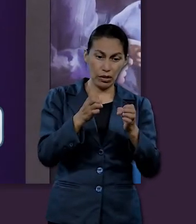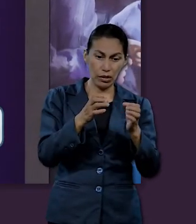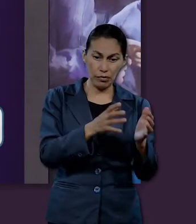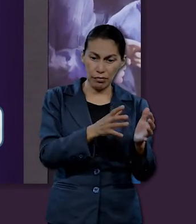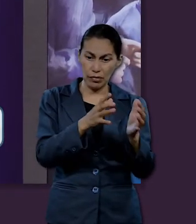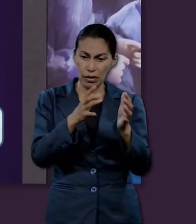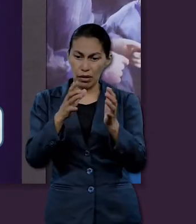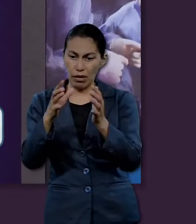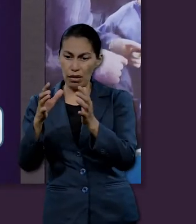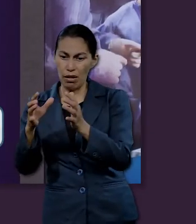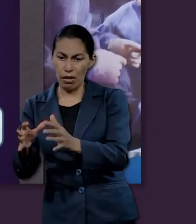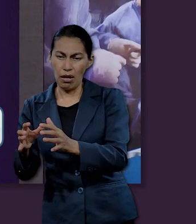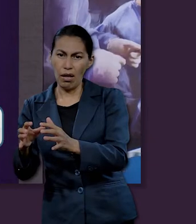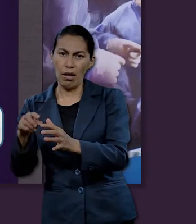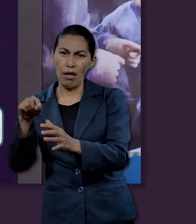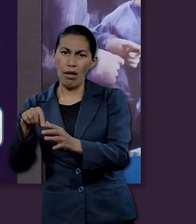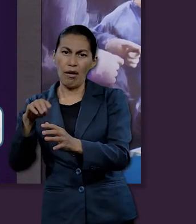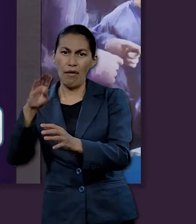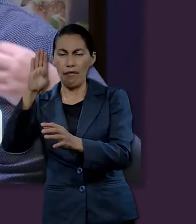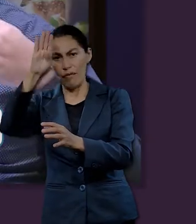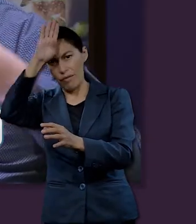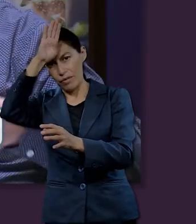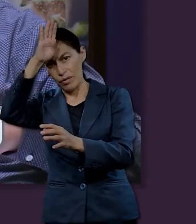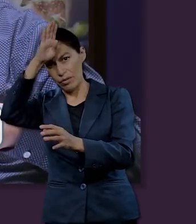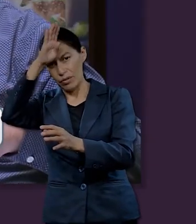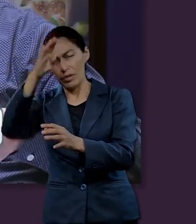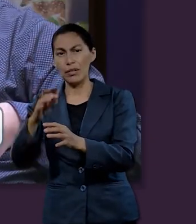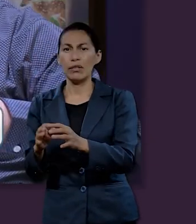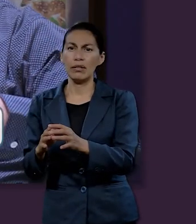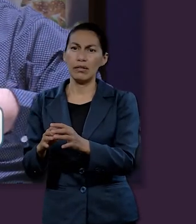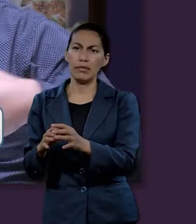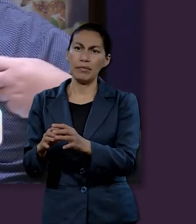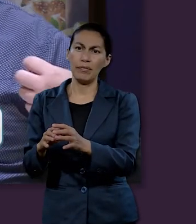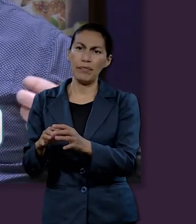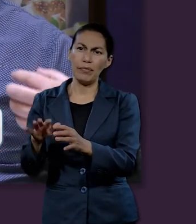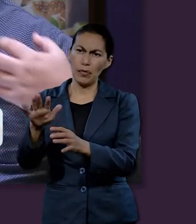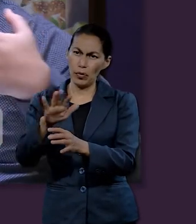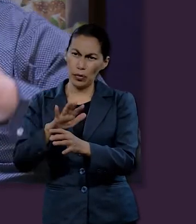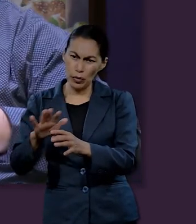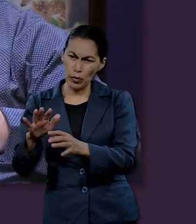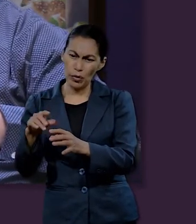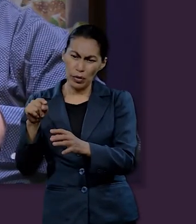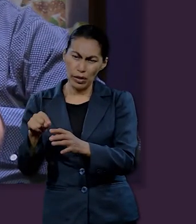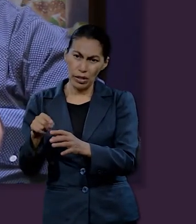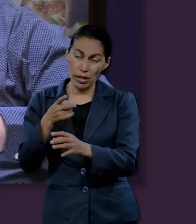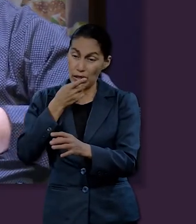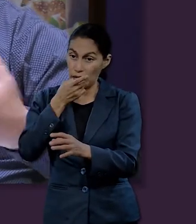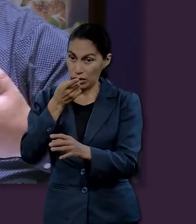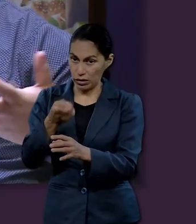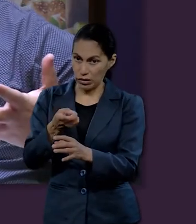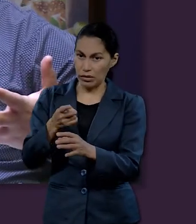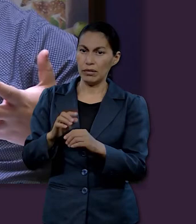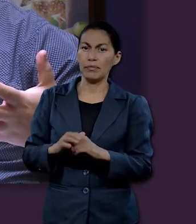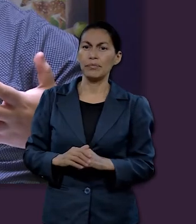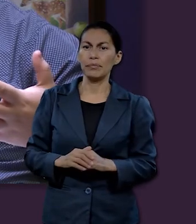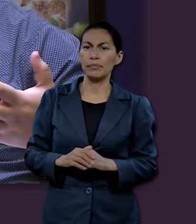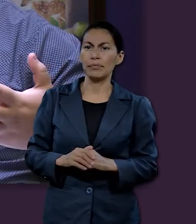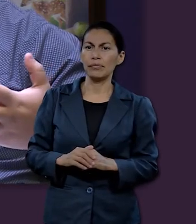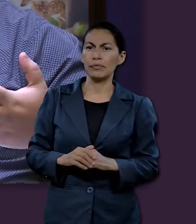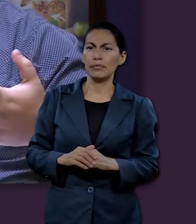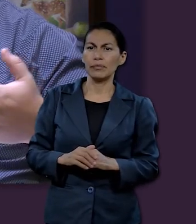la cautividad que hice transportar de Jerusalén a Babilonia. Está hablando de una logística planeada